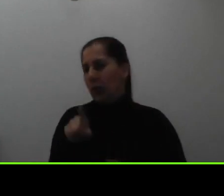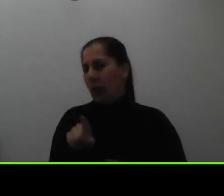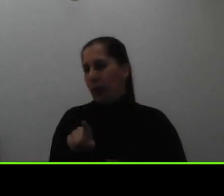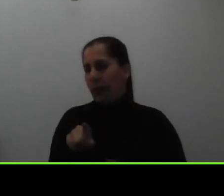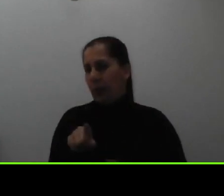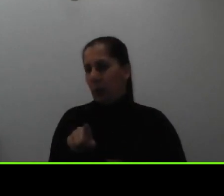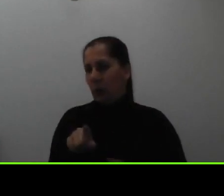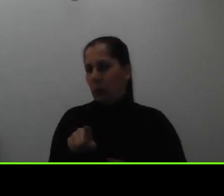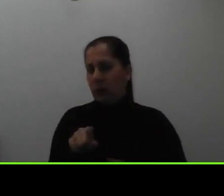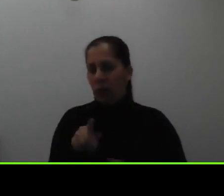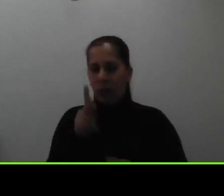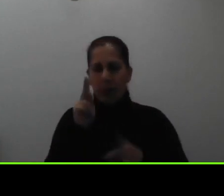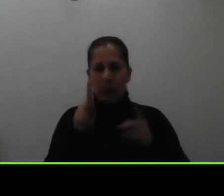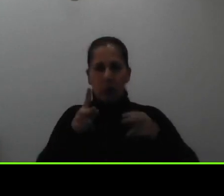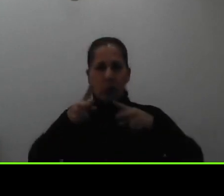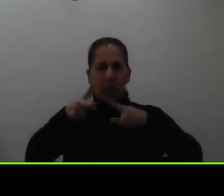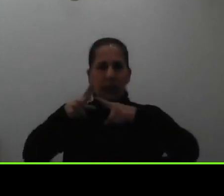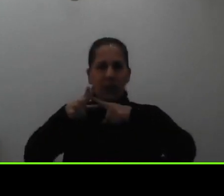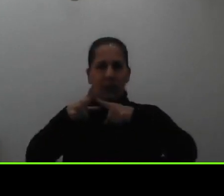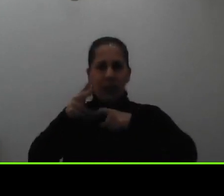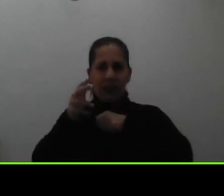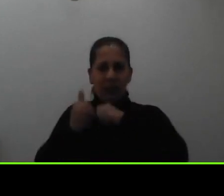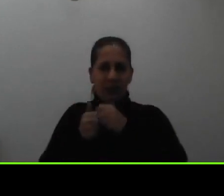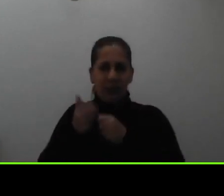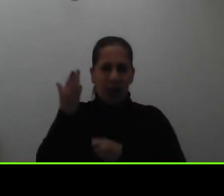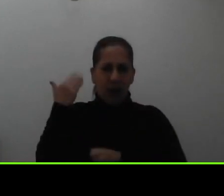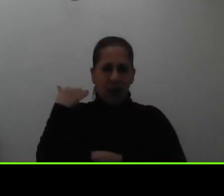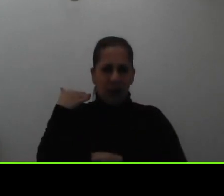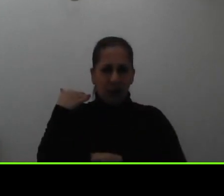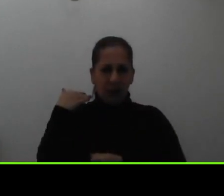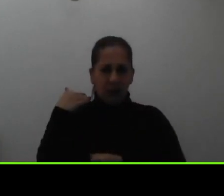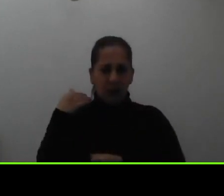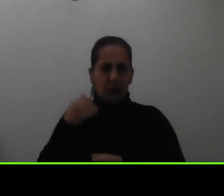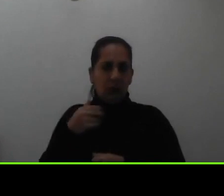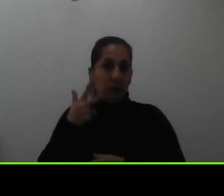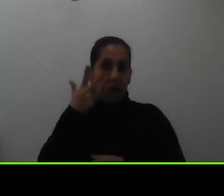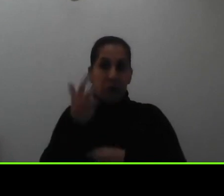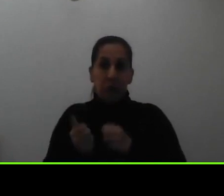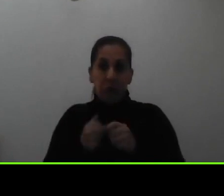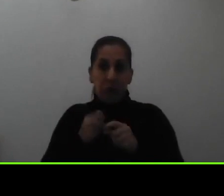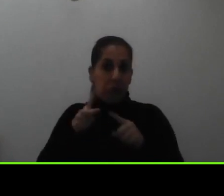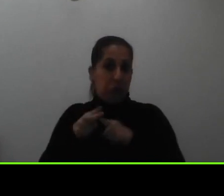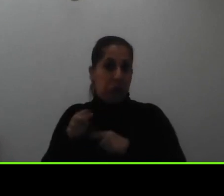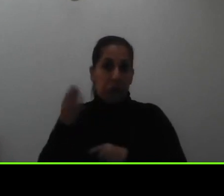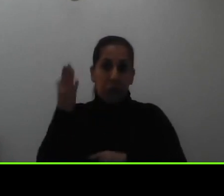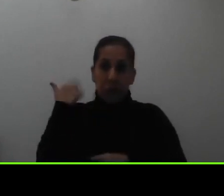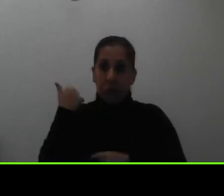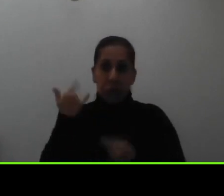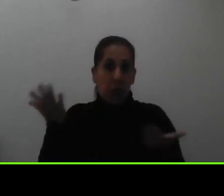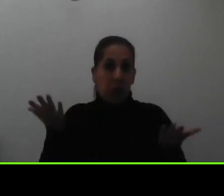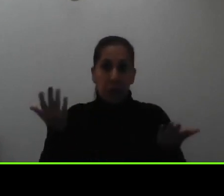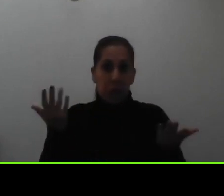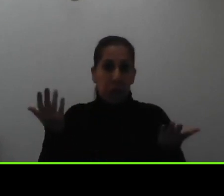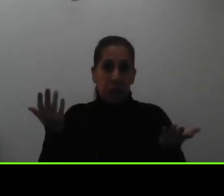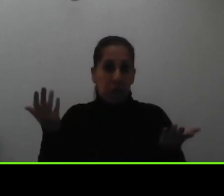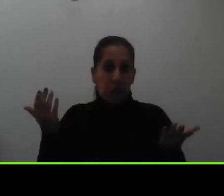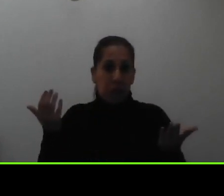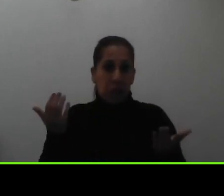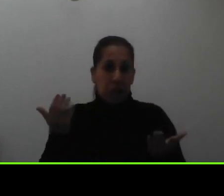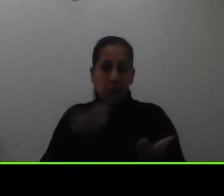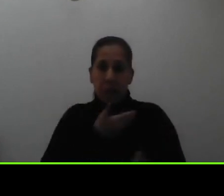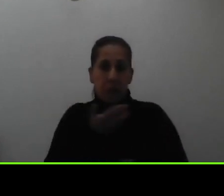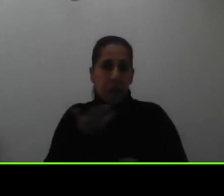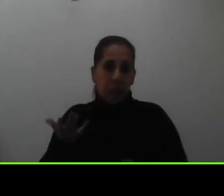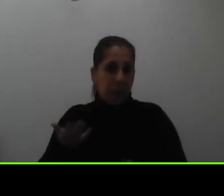si una persona había sido despedida hace tres años si fue hace tres años ya para nosotros digamos lo que